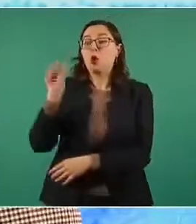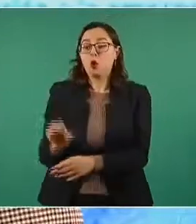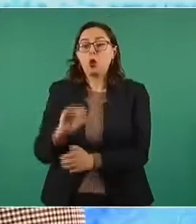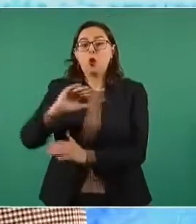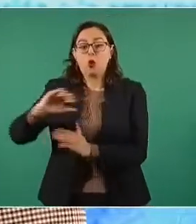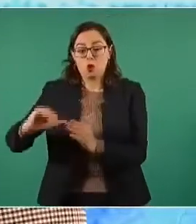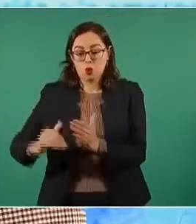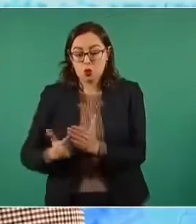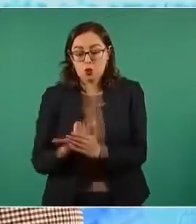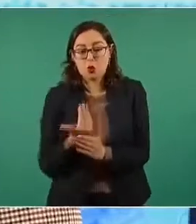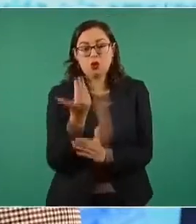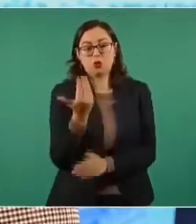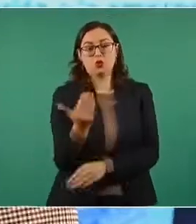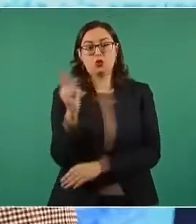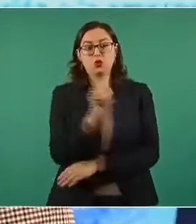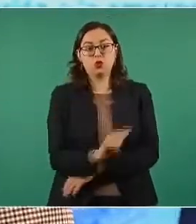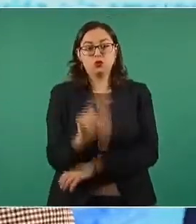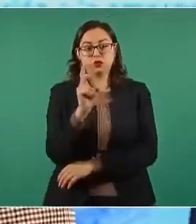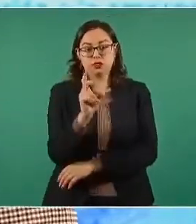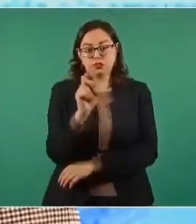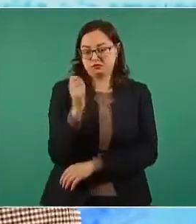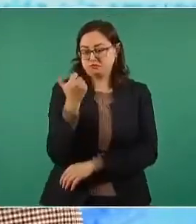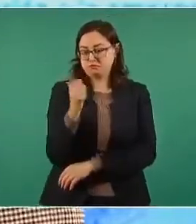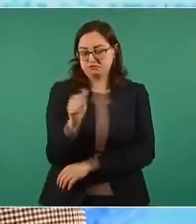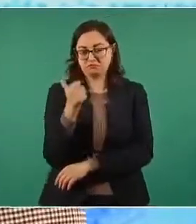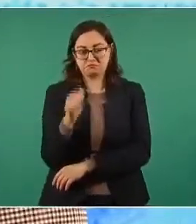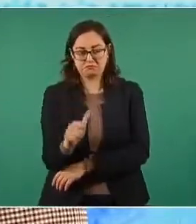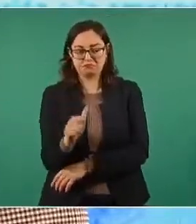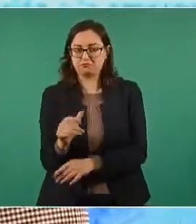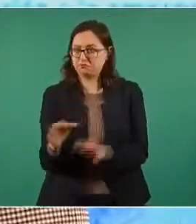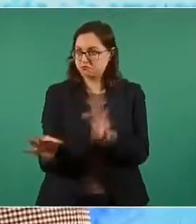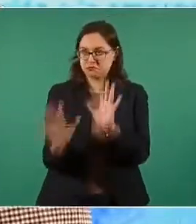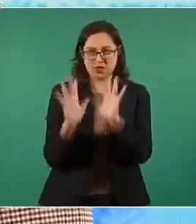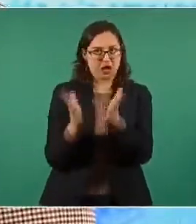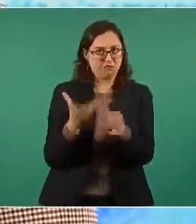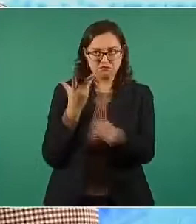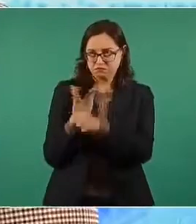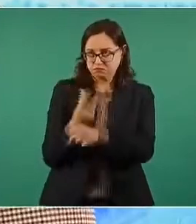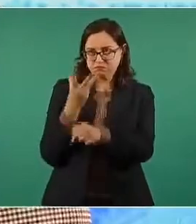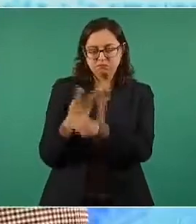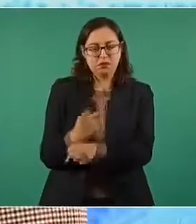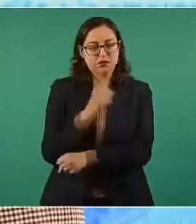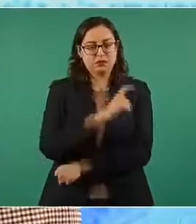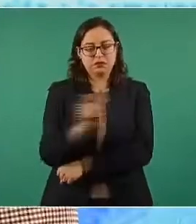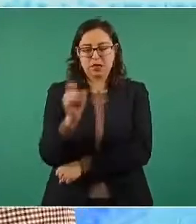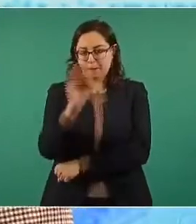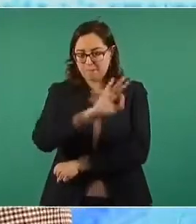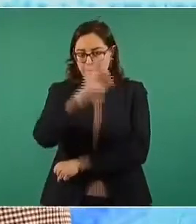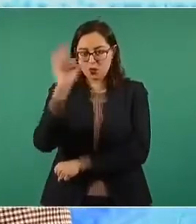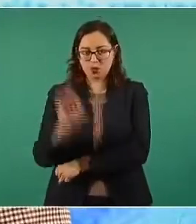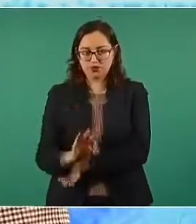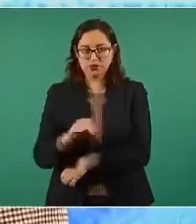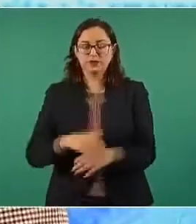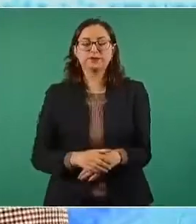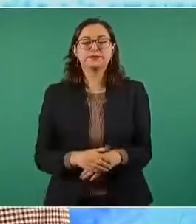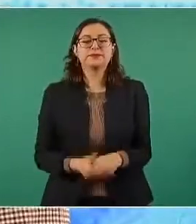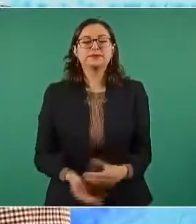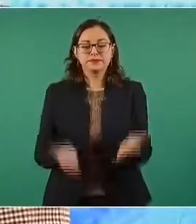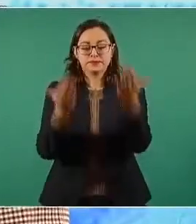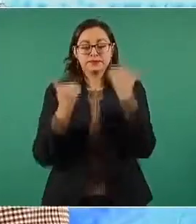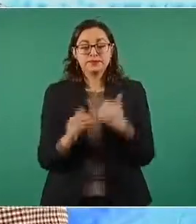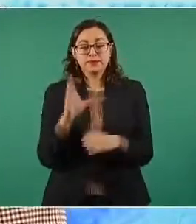hoy, lunes treinta de agosto, se va a restablecer al cien por ciento. Conagua, en coordinación con las